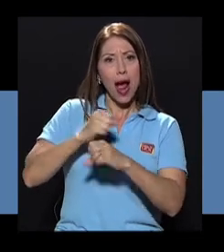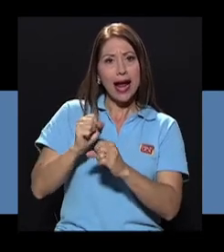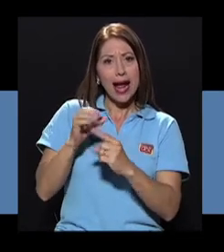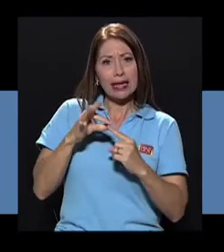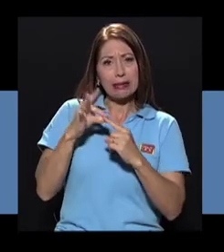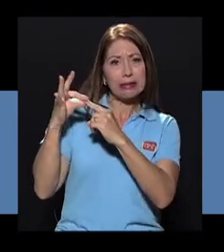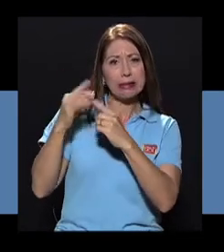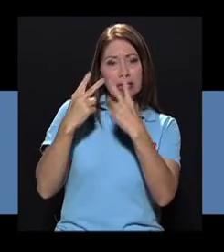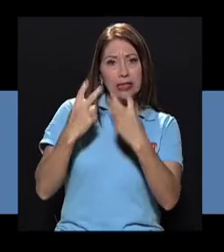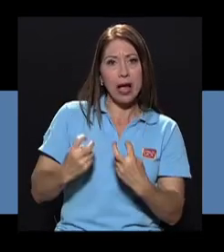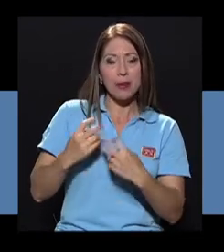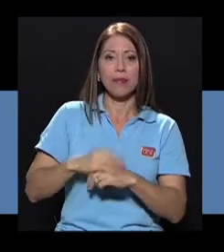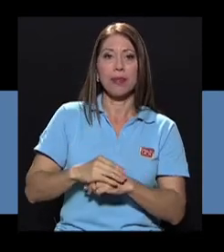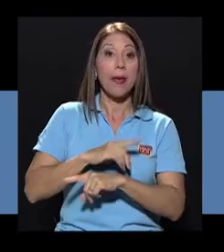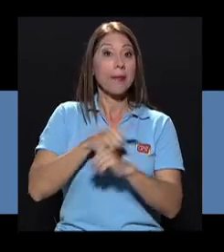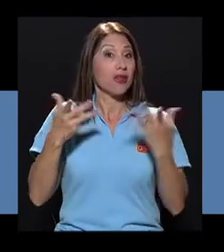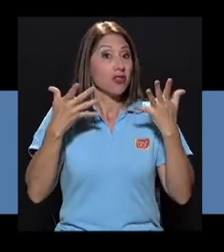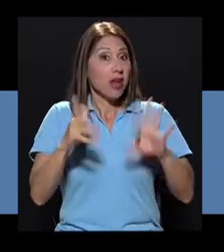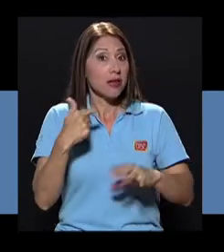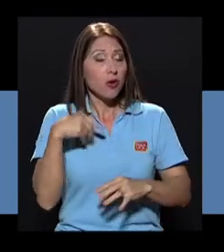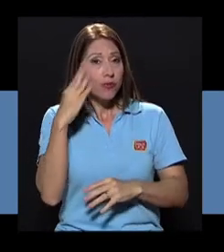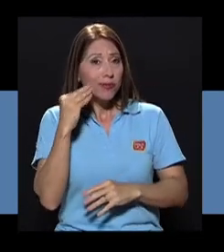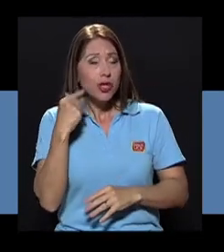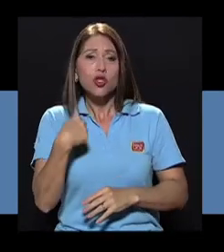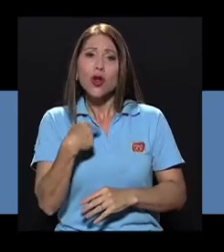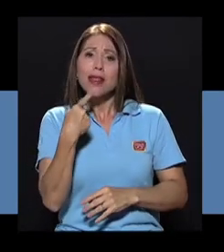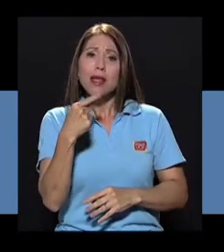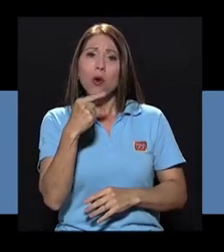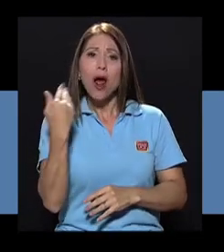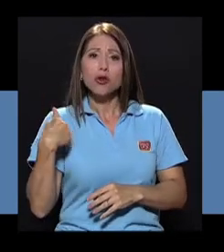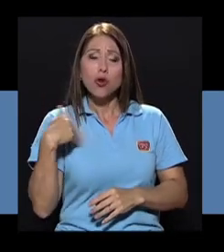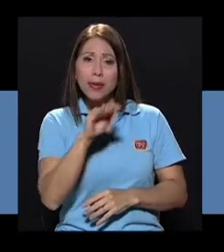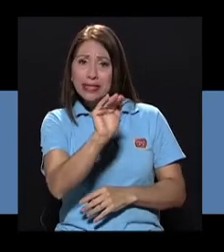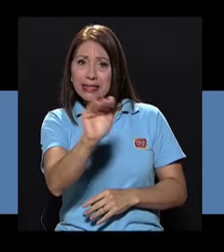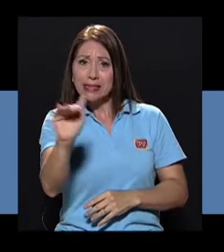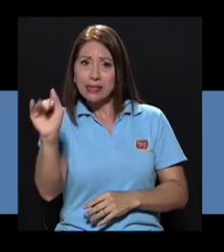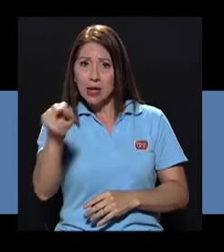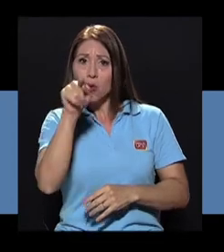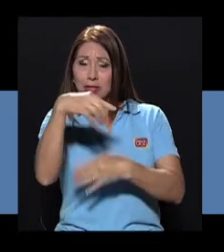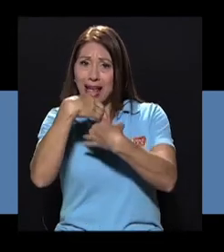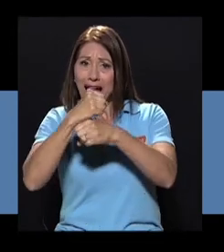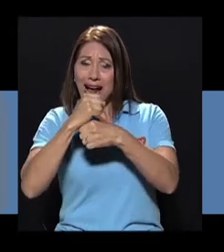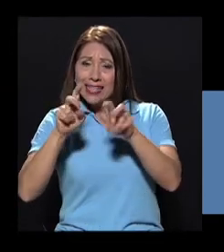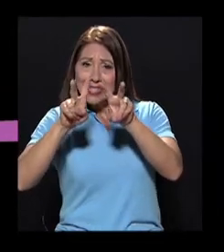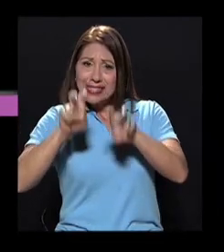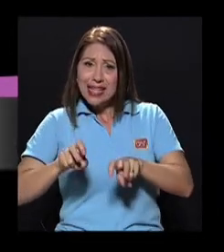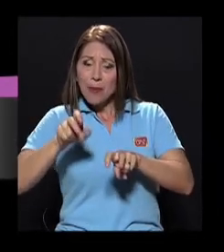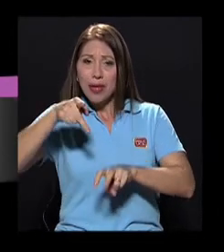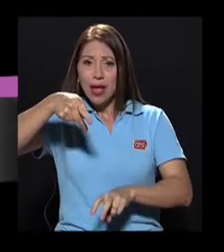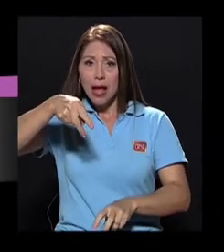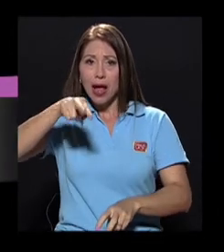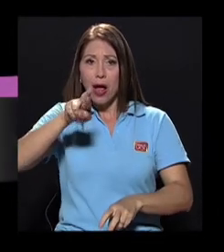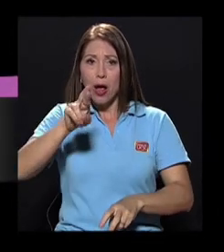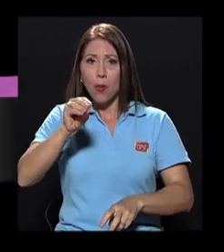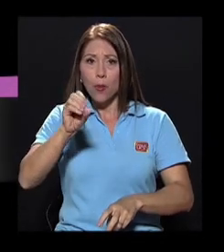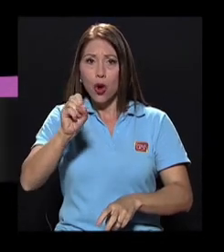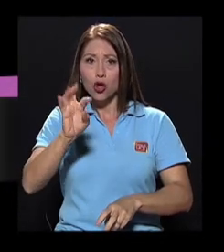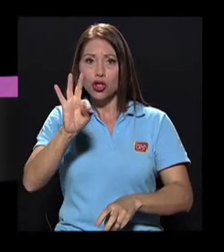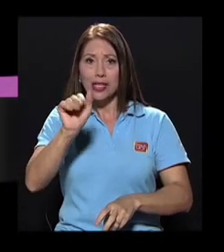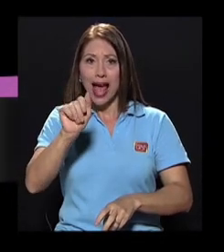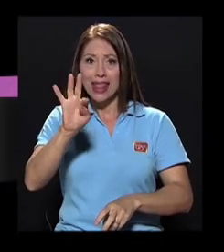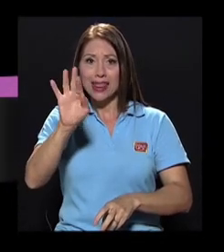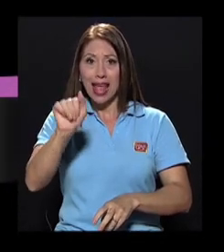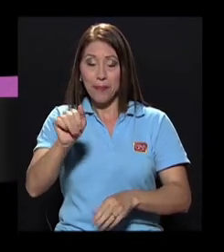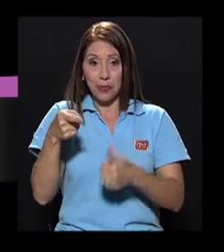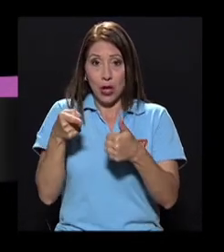Pero ahora que ya yo pasé por todo eso, yo lo que le digo a la gente, a los hombres, es que hágase en el examen de próstata, los